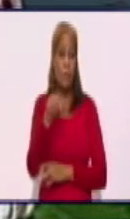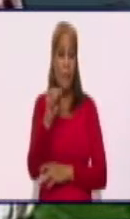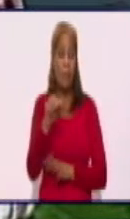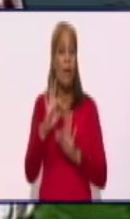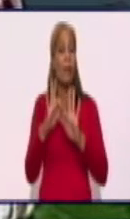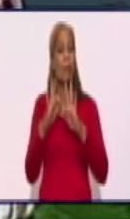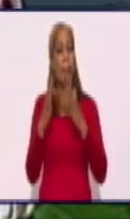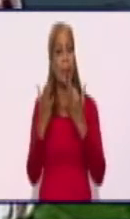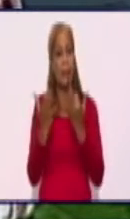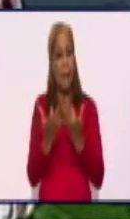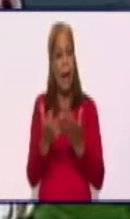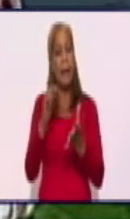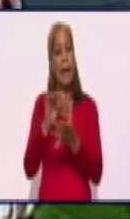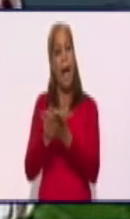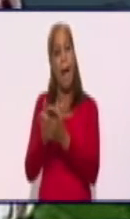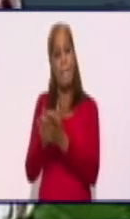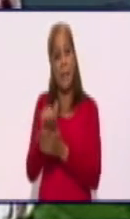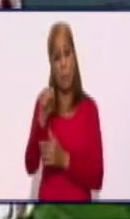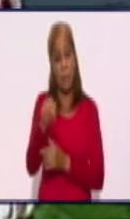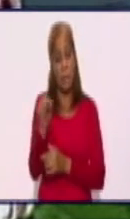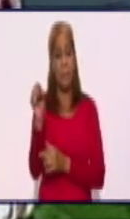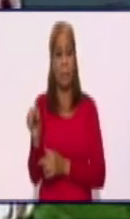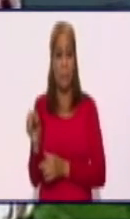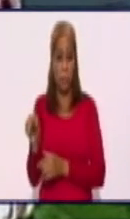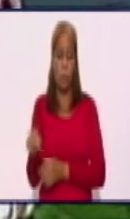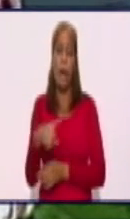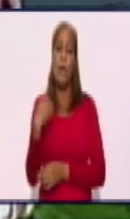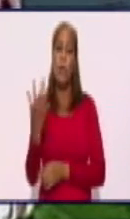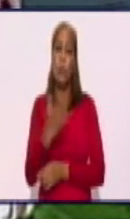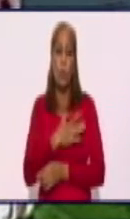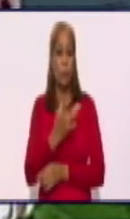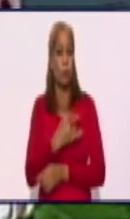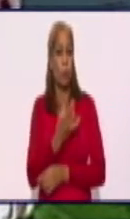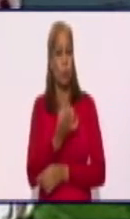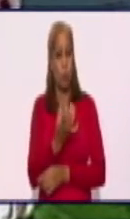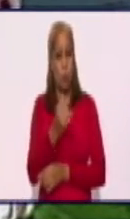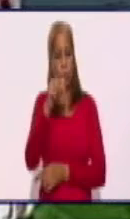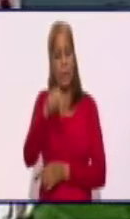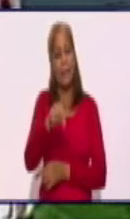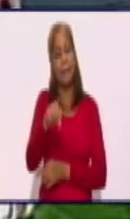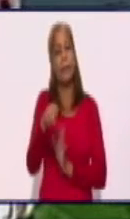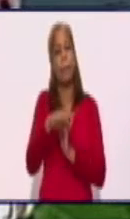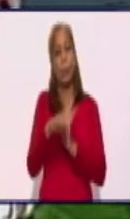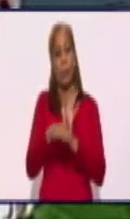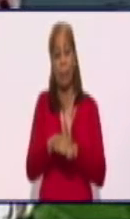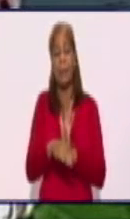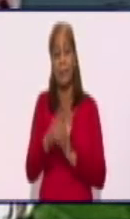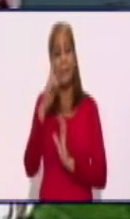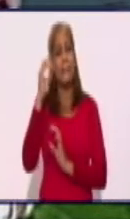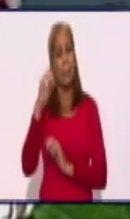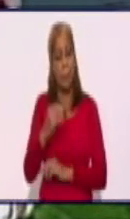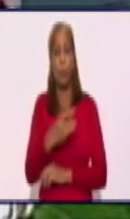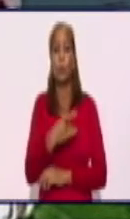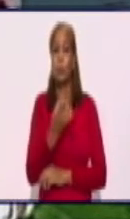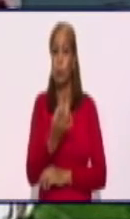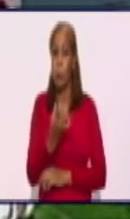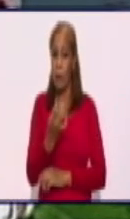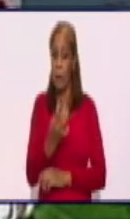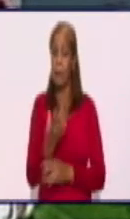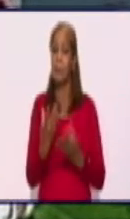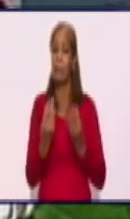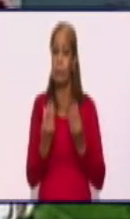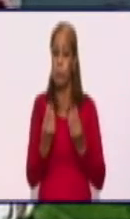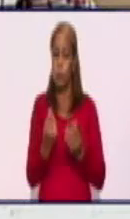a sus amistades y familiares, es el más sentido pésame desde nuestro programa. Duele mucho dar ese tipo de